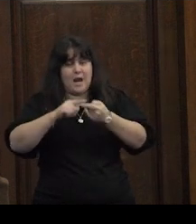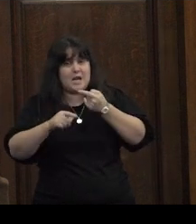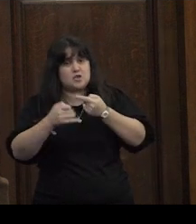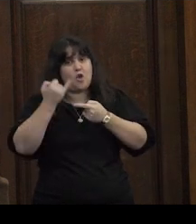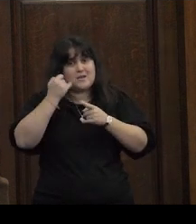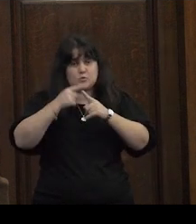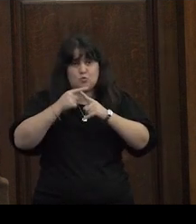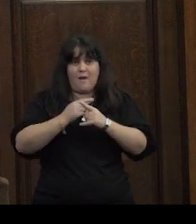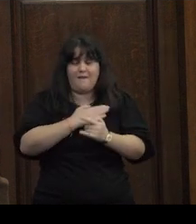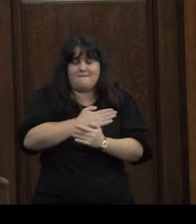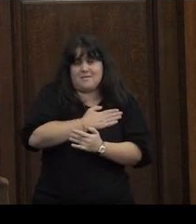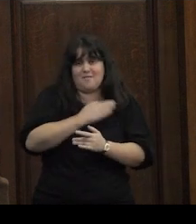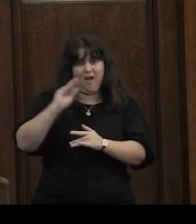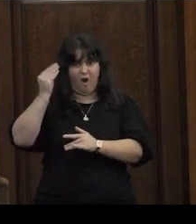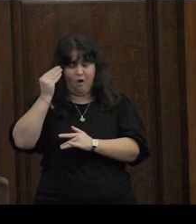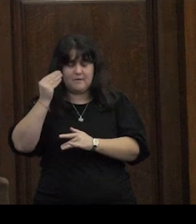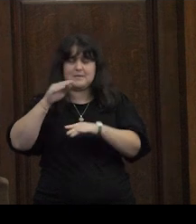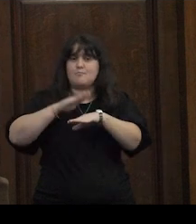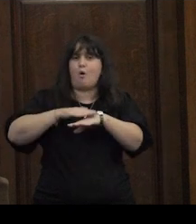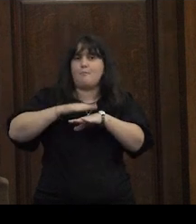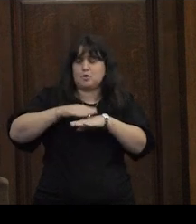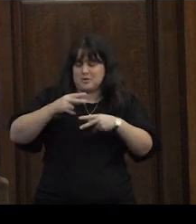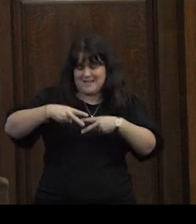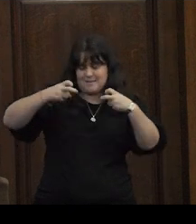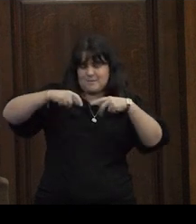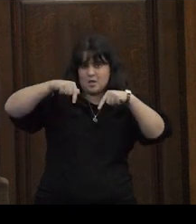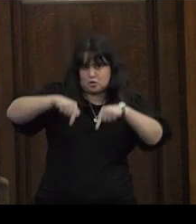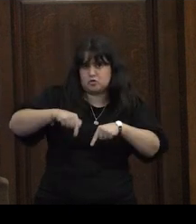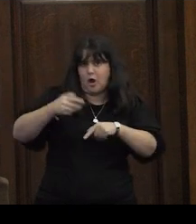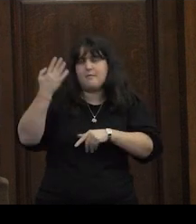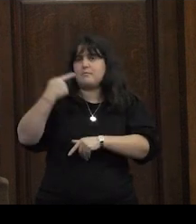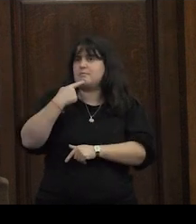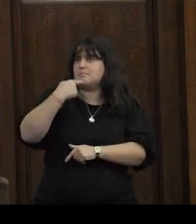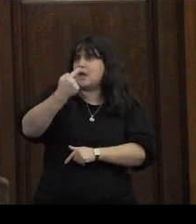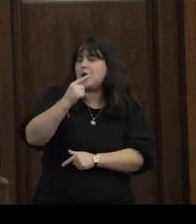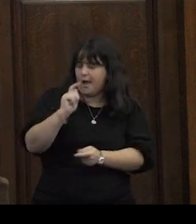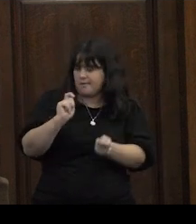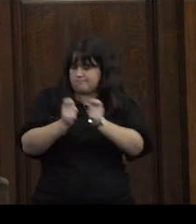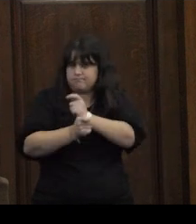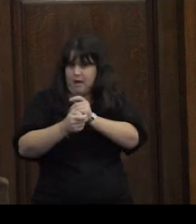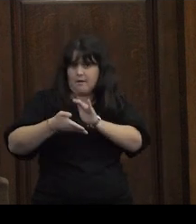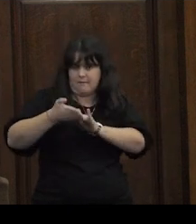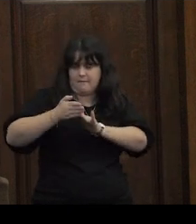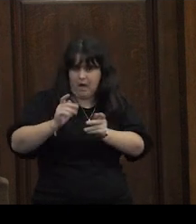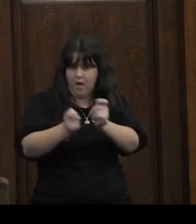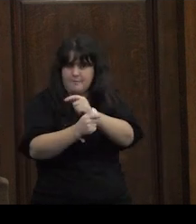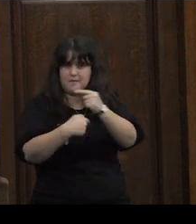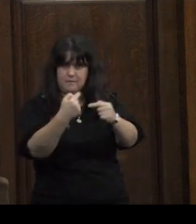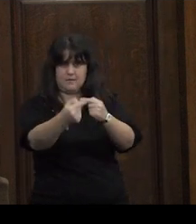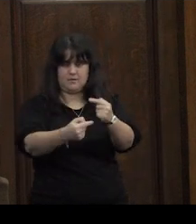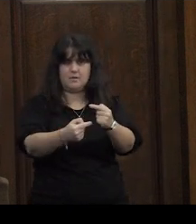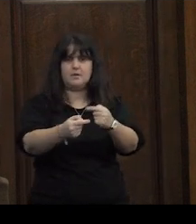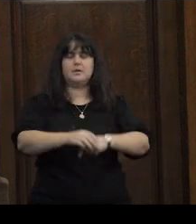las juventudes en este escenario del que yo hablaba como transformado y en transformación